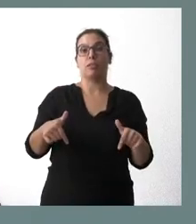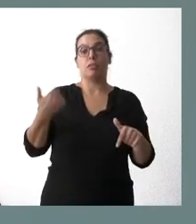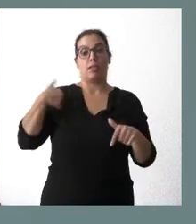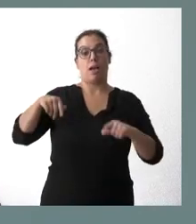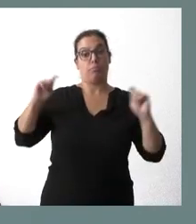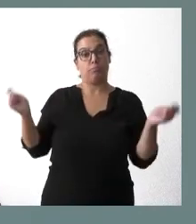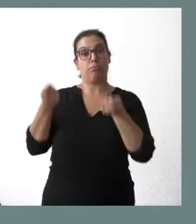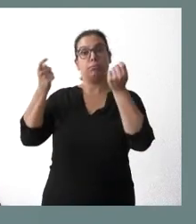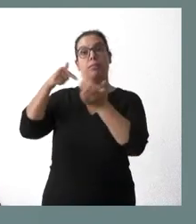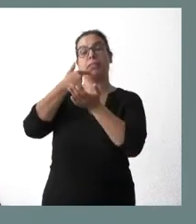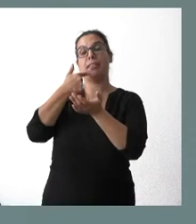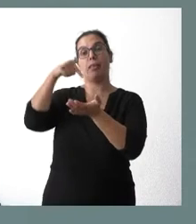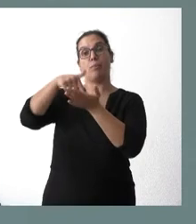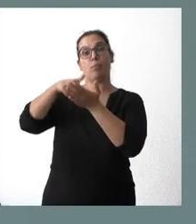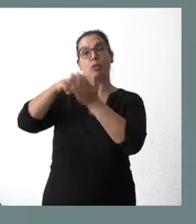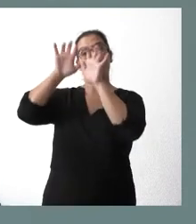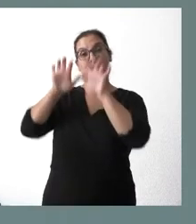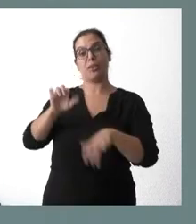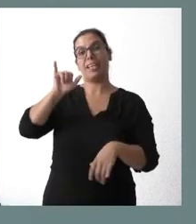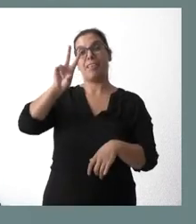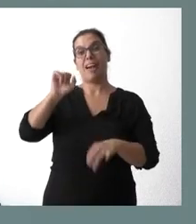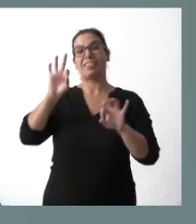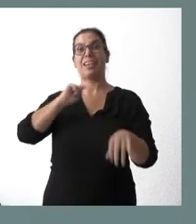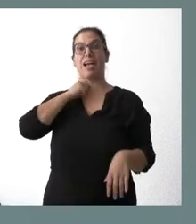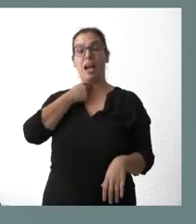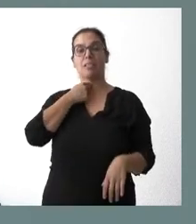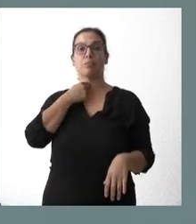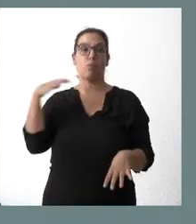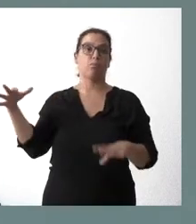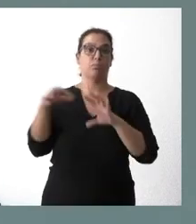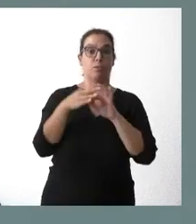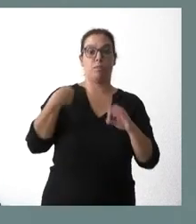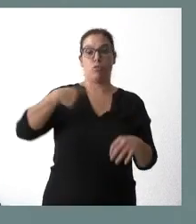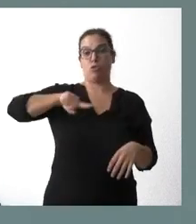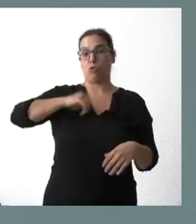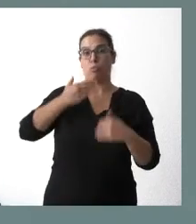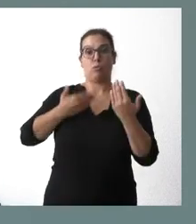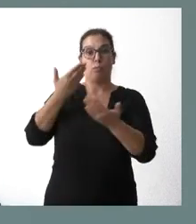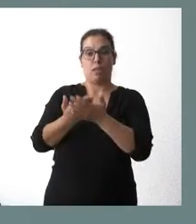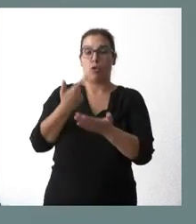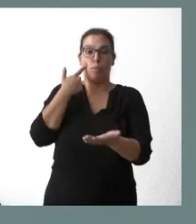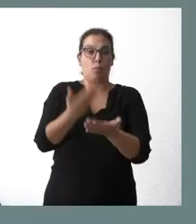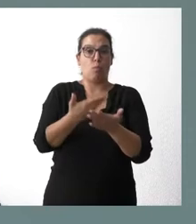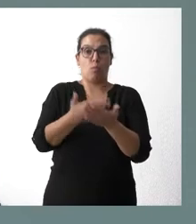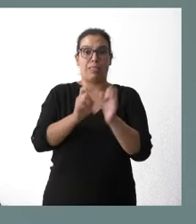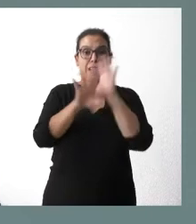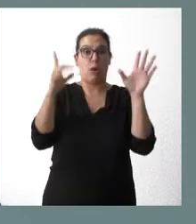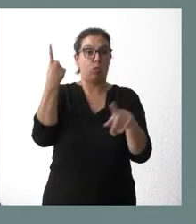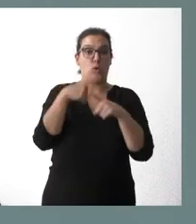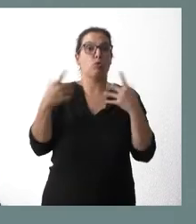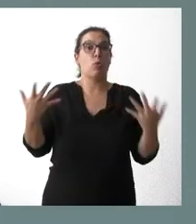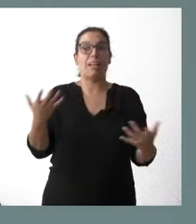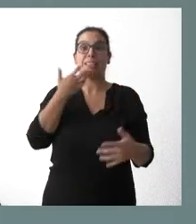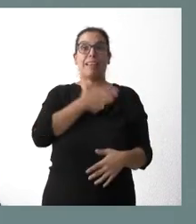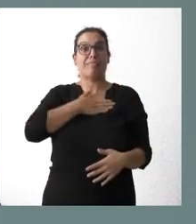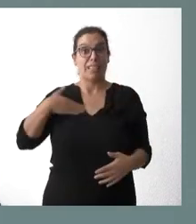de bajada del IVA del gas viene a incidir en lo que le hemos editado. Demuestra, claro, una cosa, que cuando se quiere